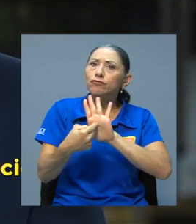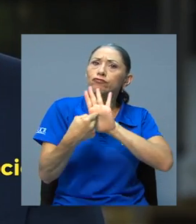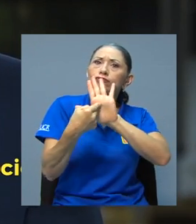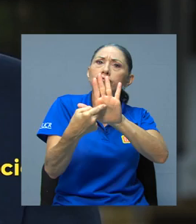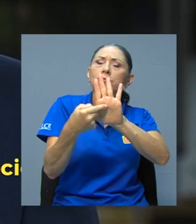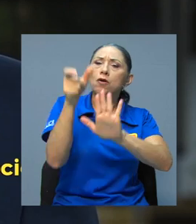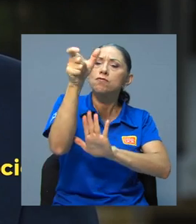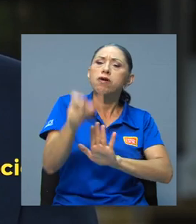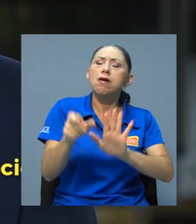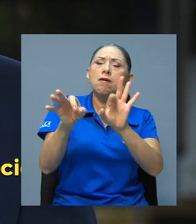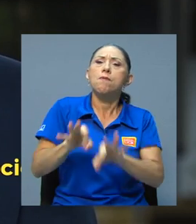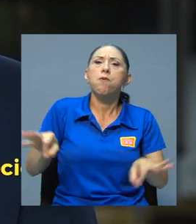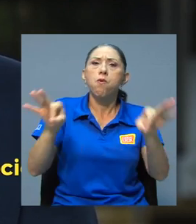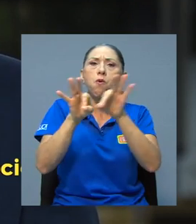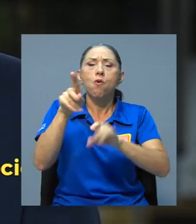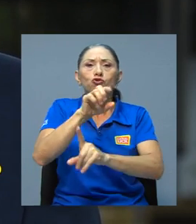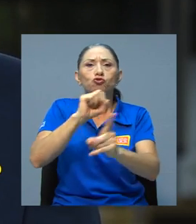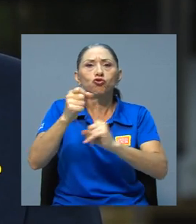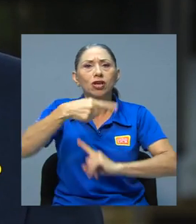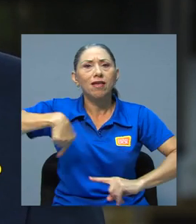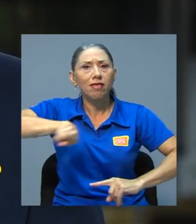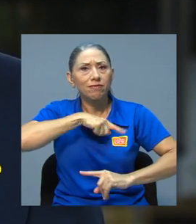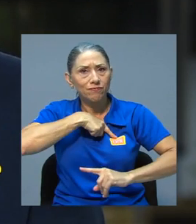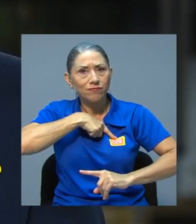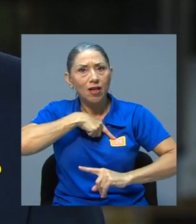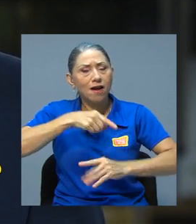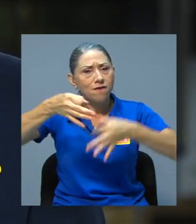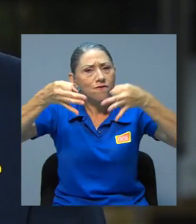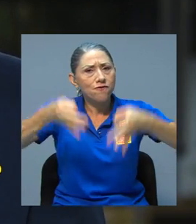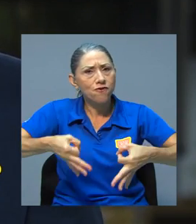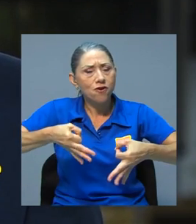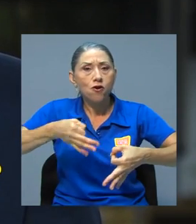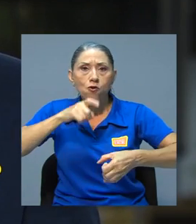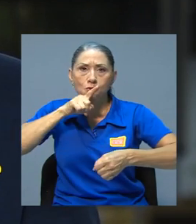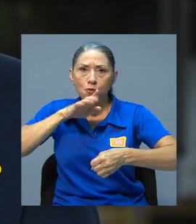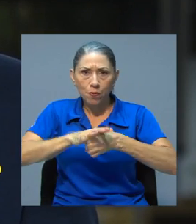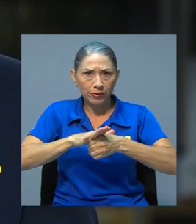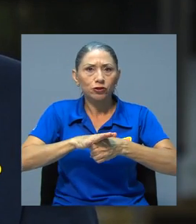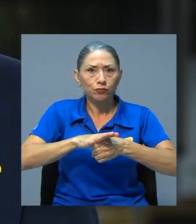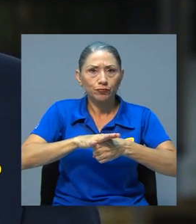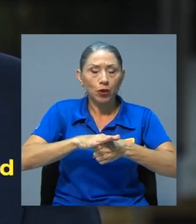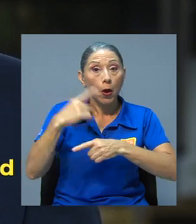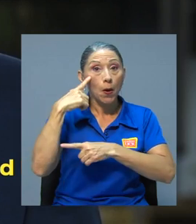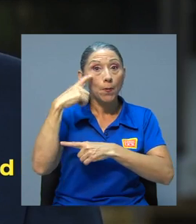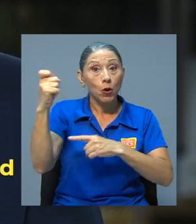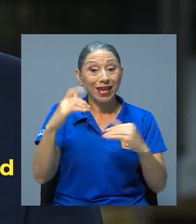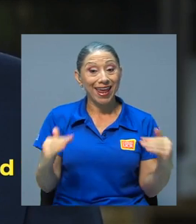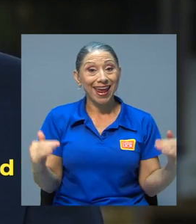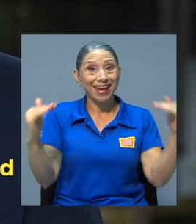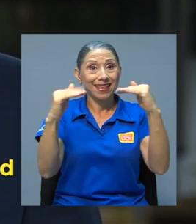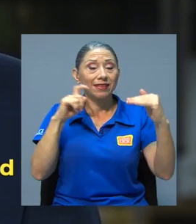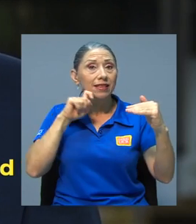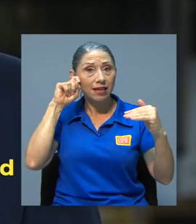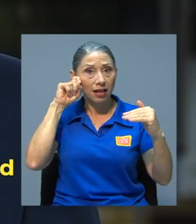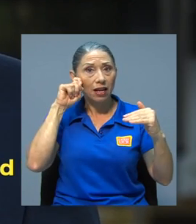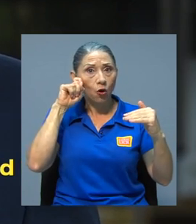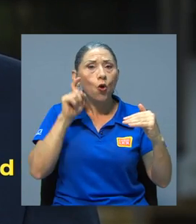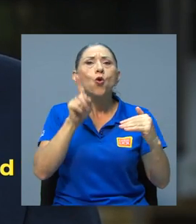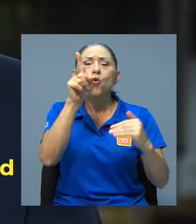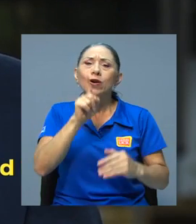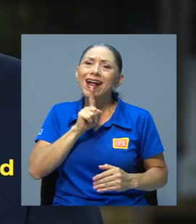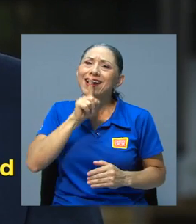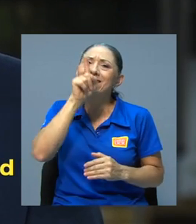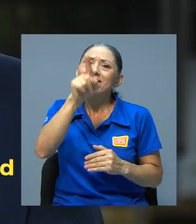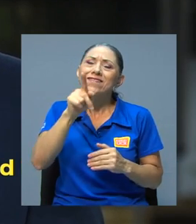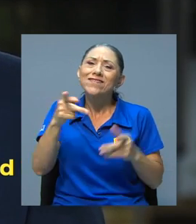protagónicos en nuestra sociedad y por ello reafirmamos nuestro compromiso, porque la equidad de género sea